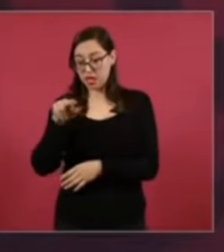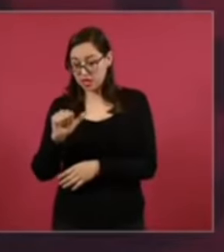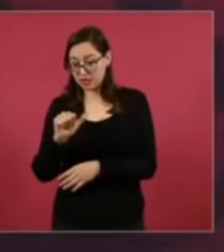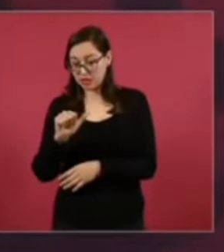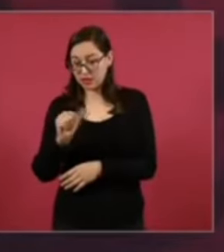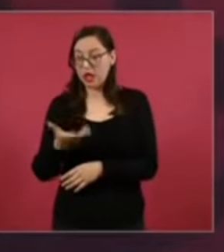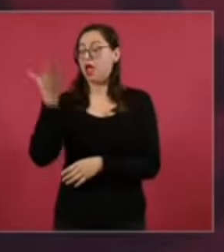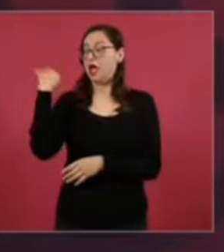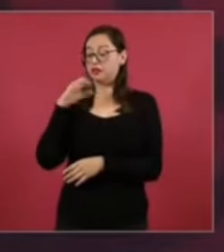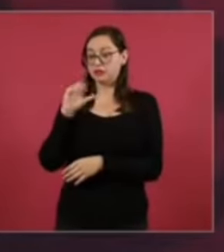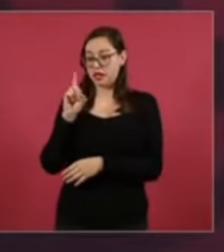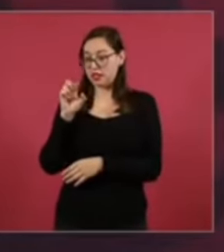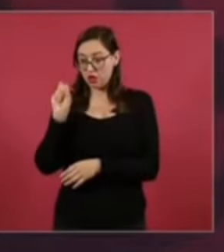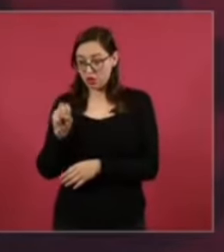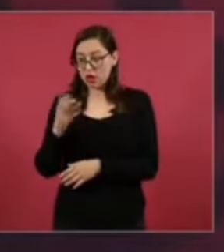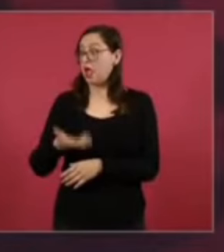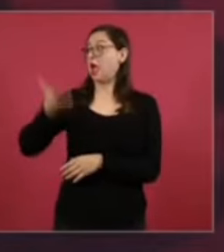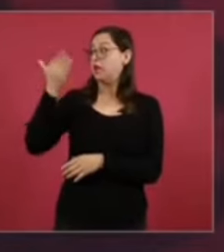¿Y cómo lo van a cambiar ahora?